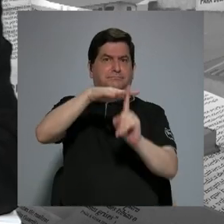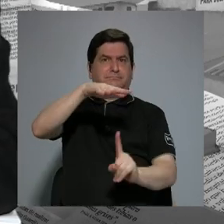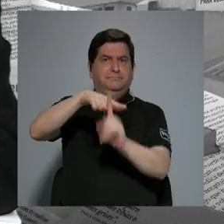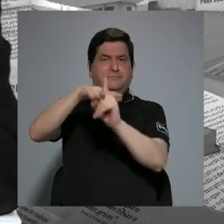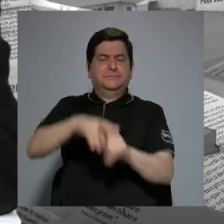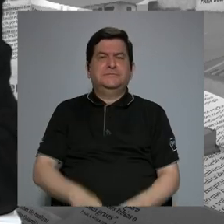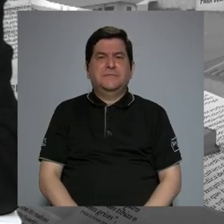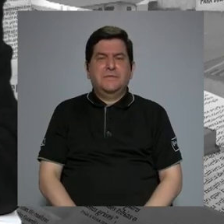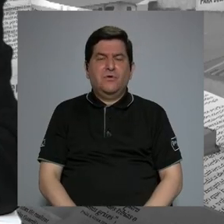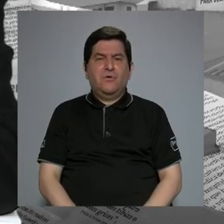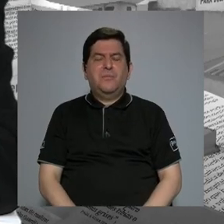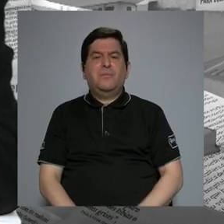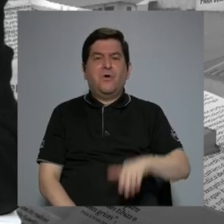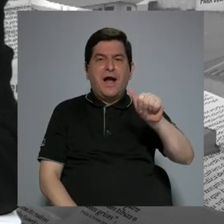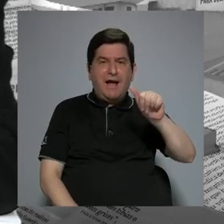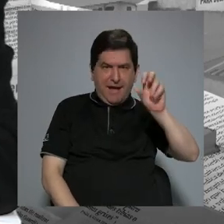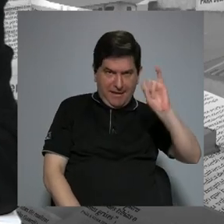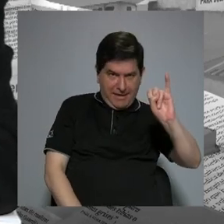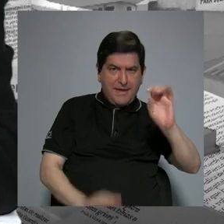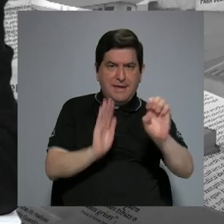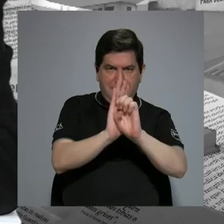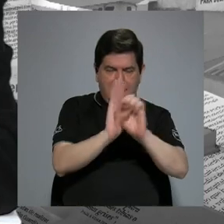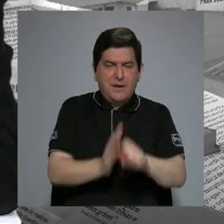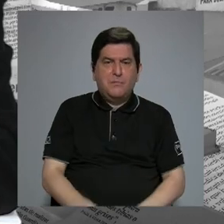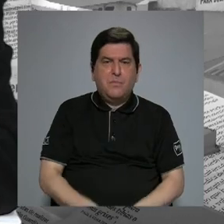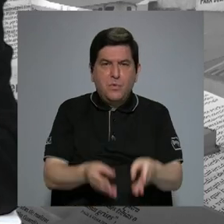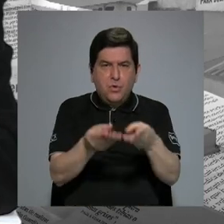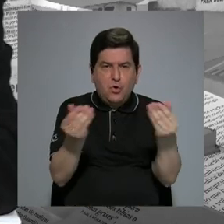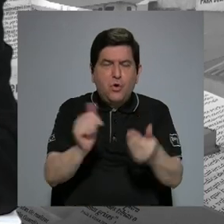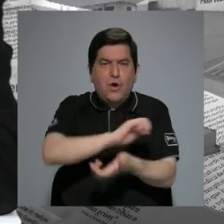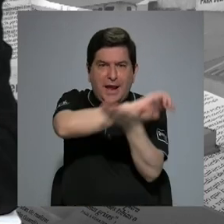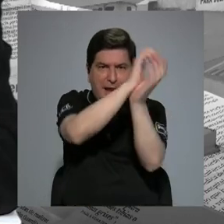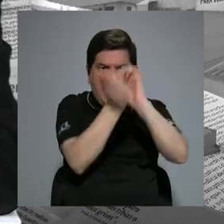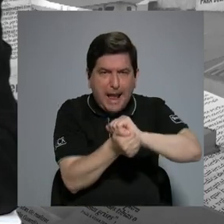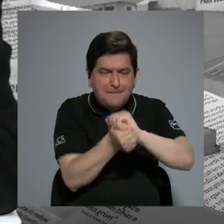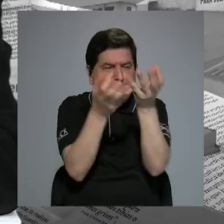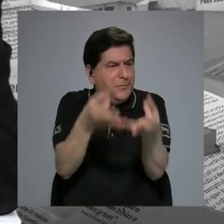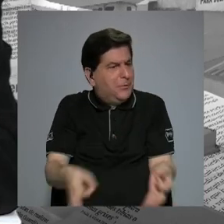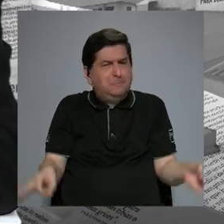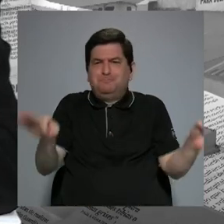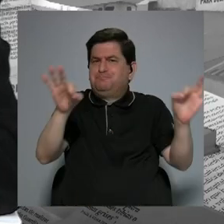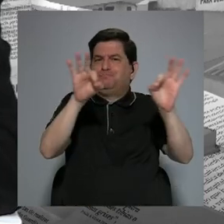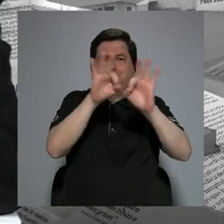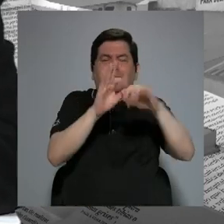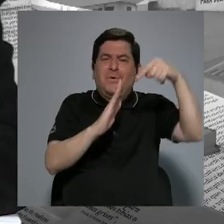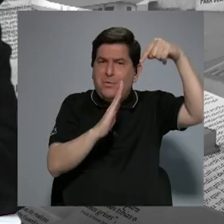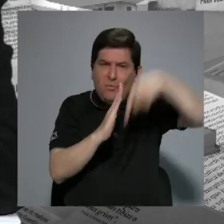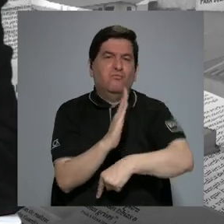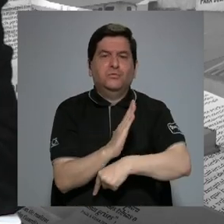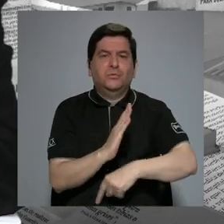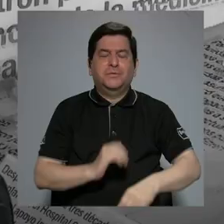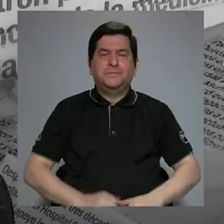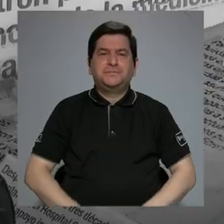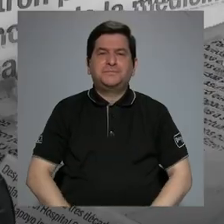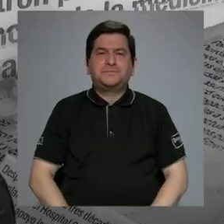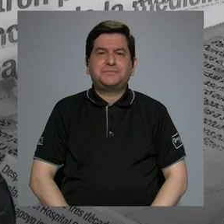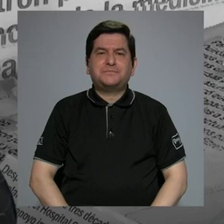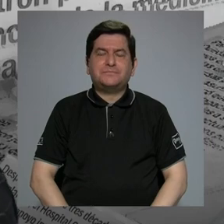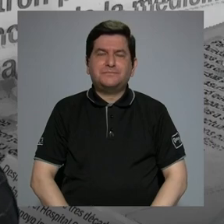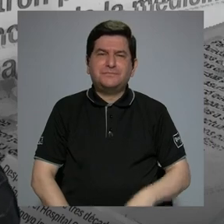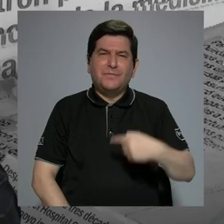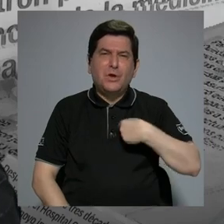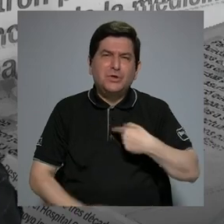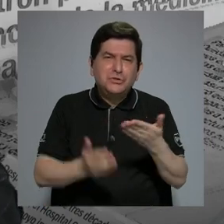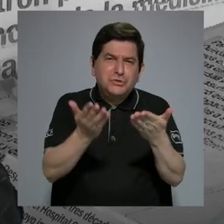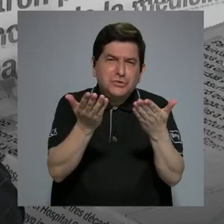como la inteligencia artificial, está produciendo un cambio radical y profundo. Yo quería,